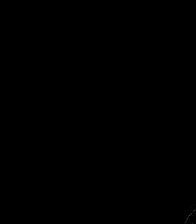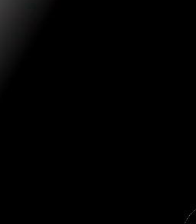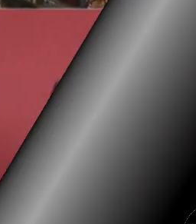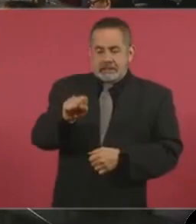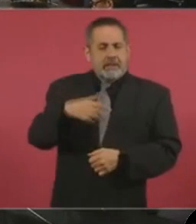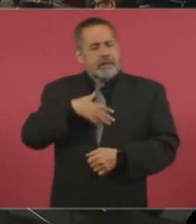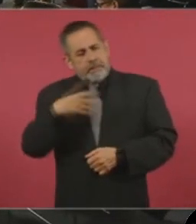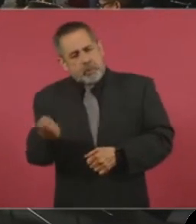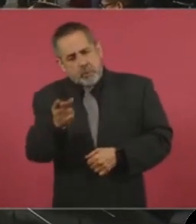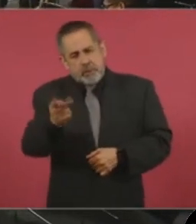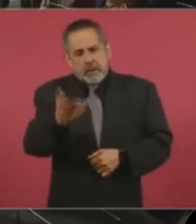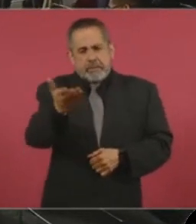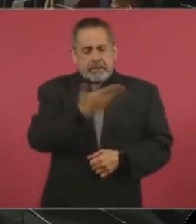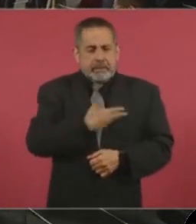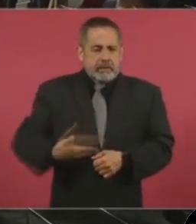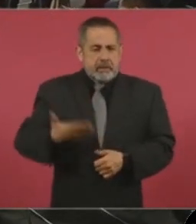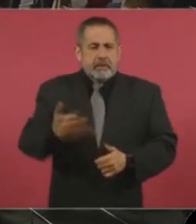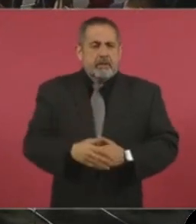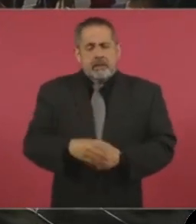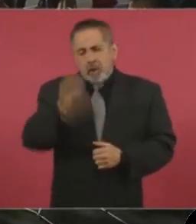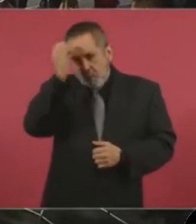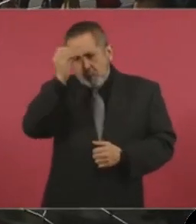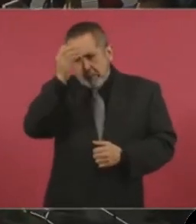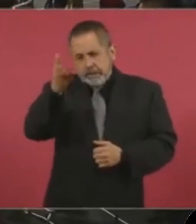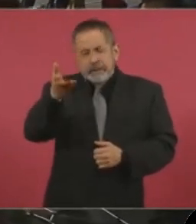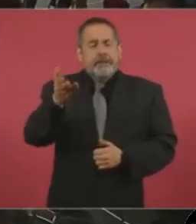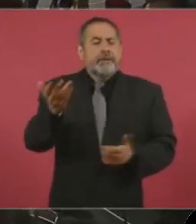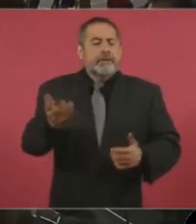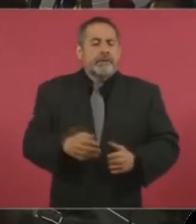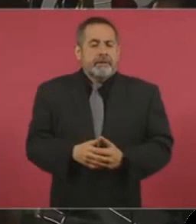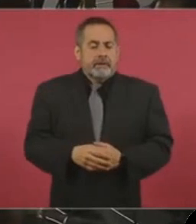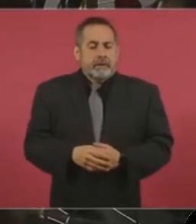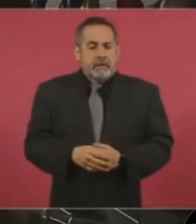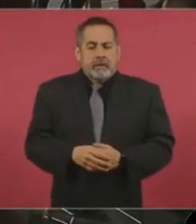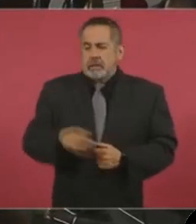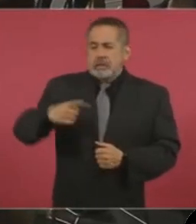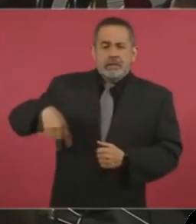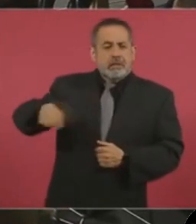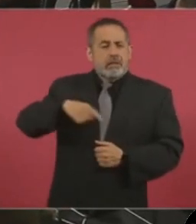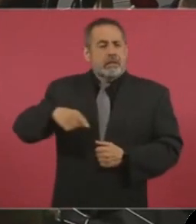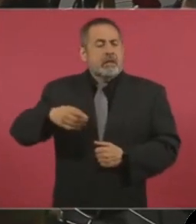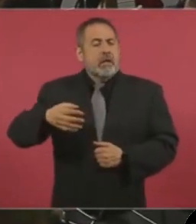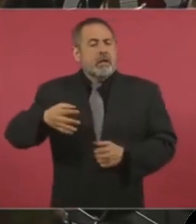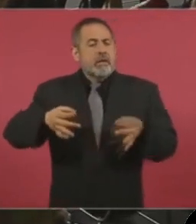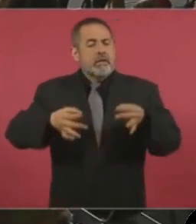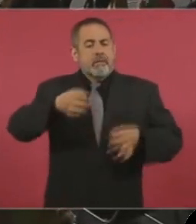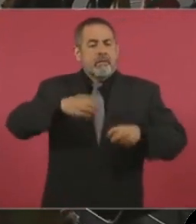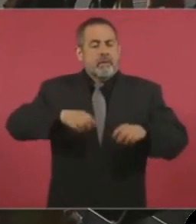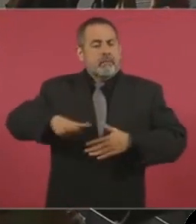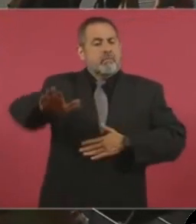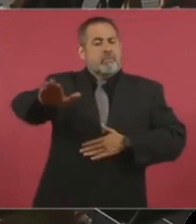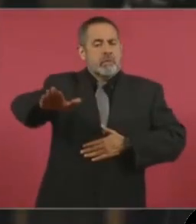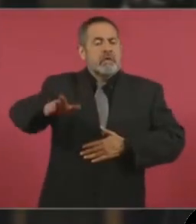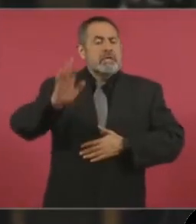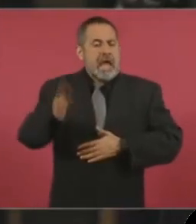Preguntarle qué opina sobre ya la protesta la nueva ministra Lenia Batres. El día de